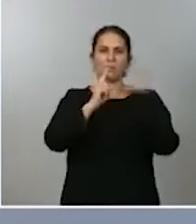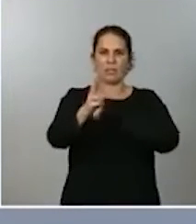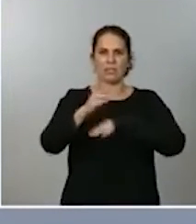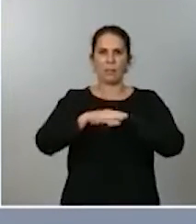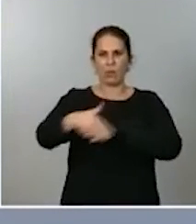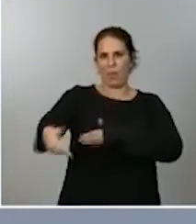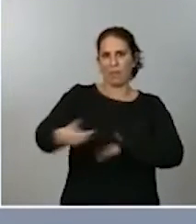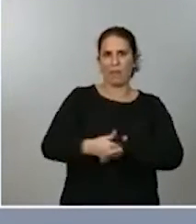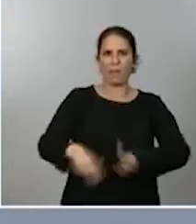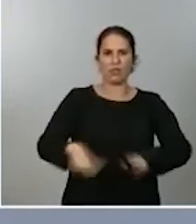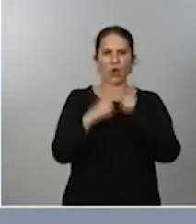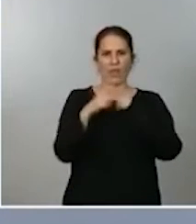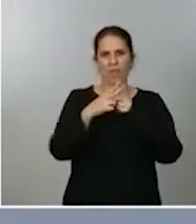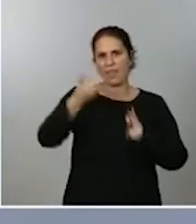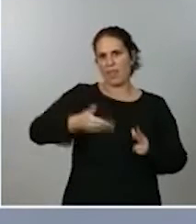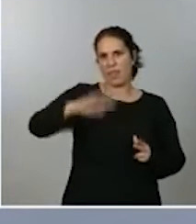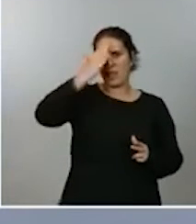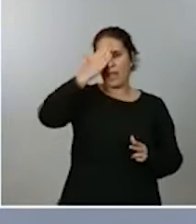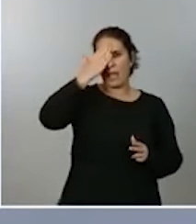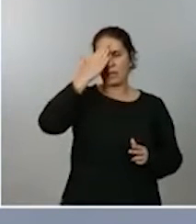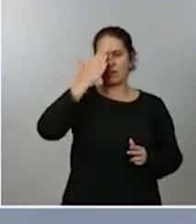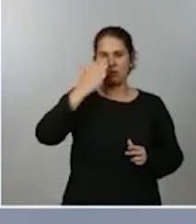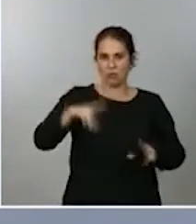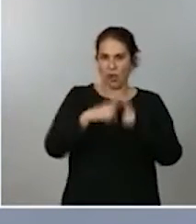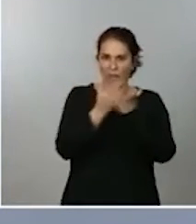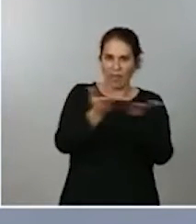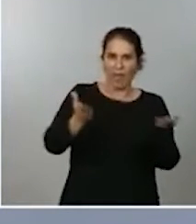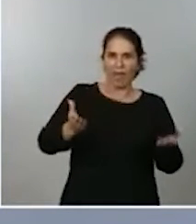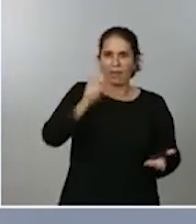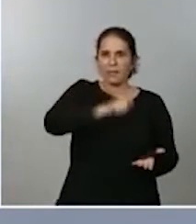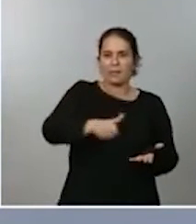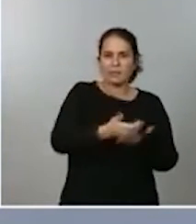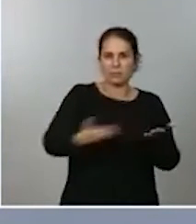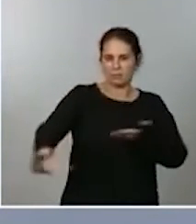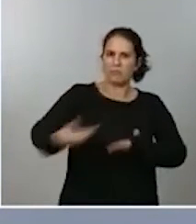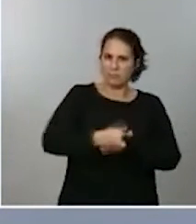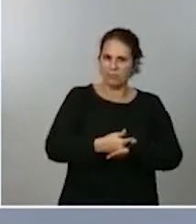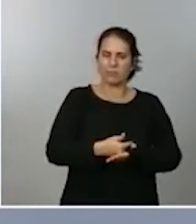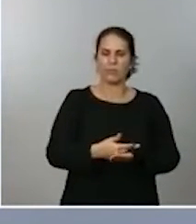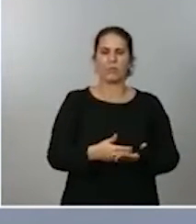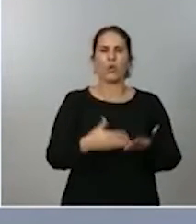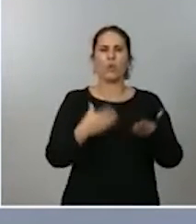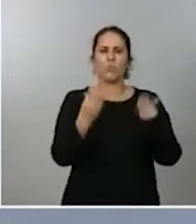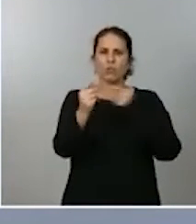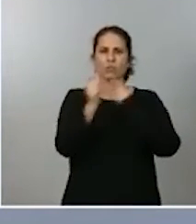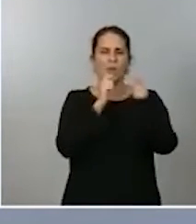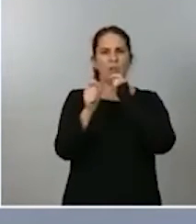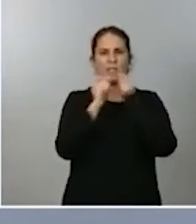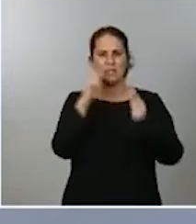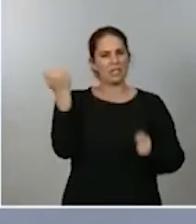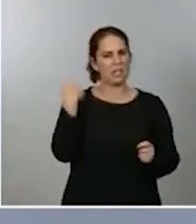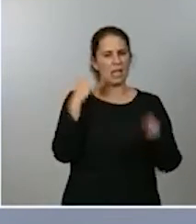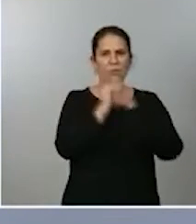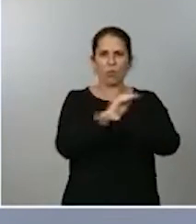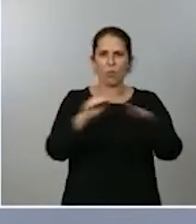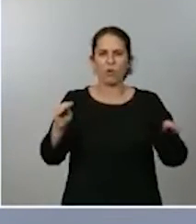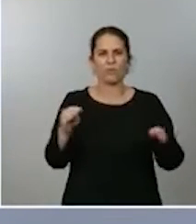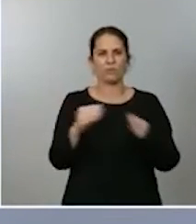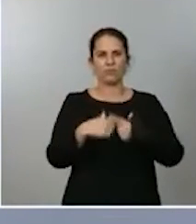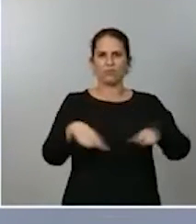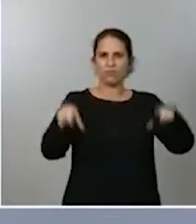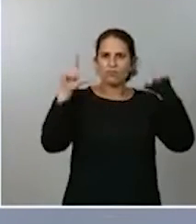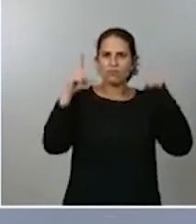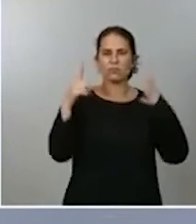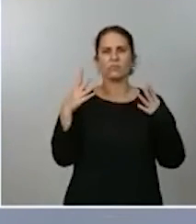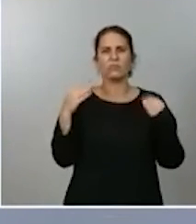encabezada por la sociedad civil, que ha puesto de manifiesto, entre otras personas, muchos periodistas que han puesto rostros y voces a muchas de las